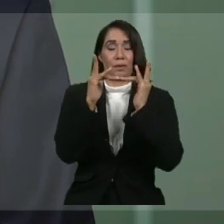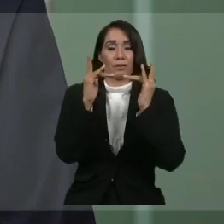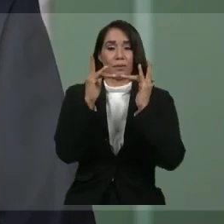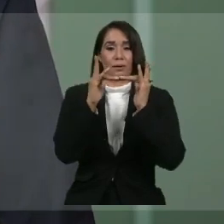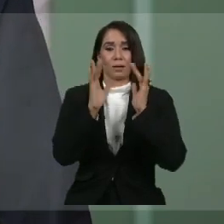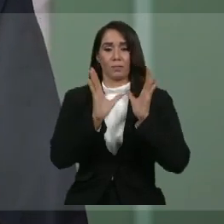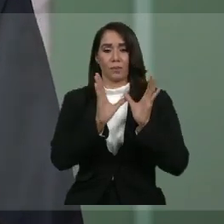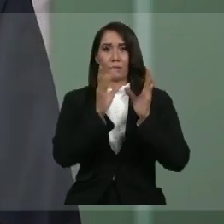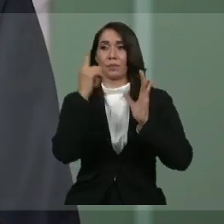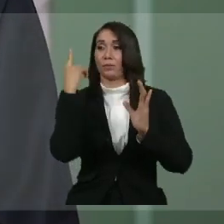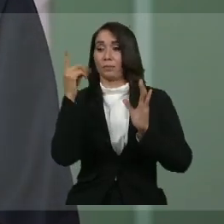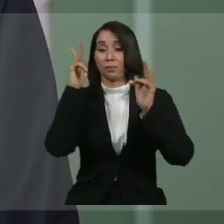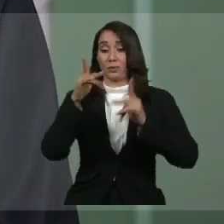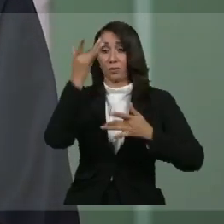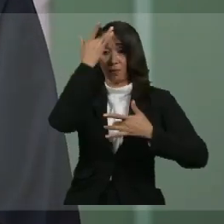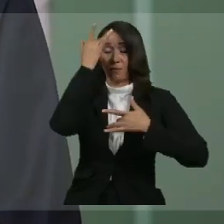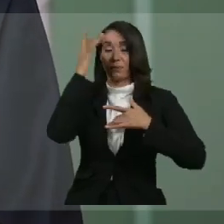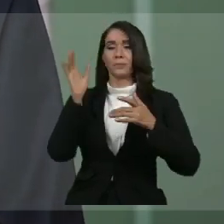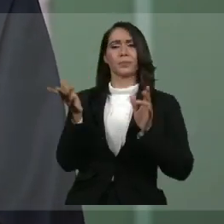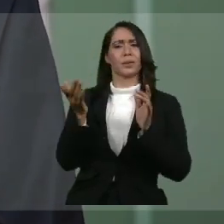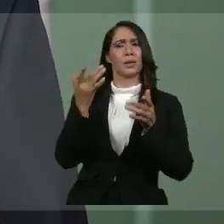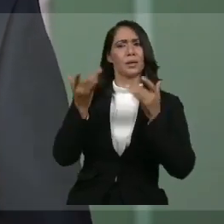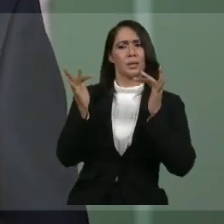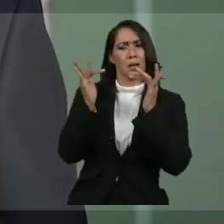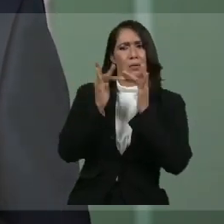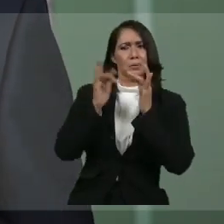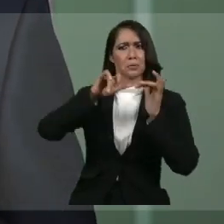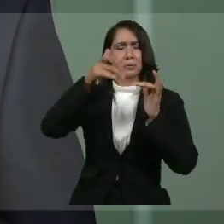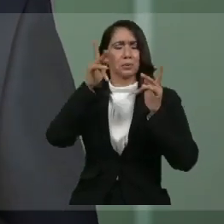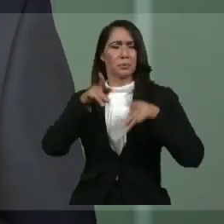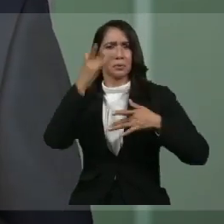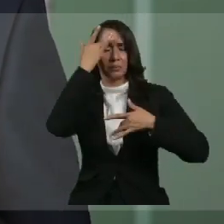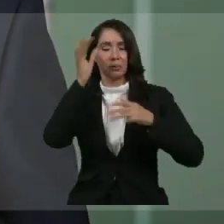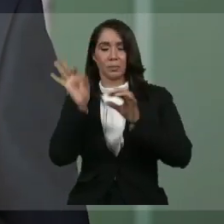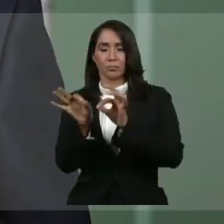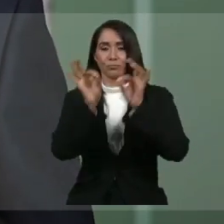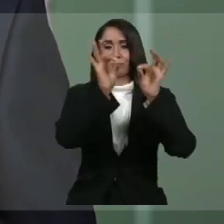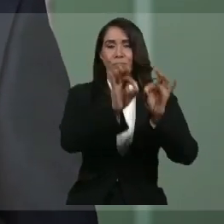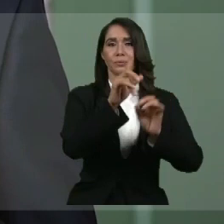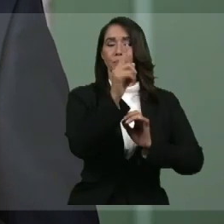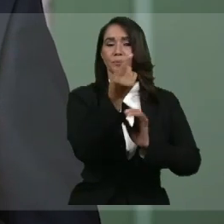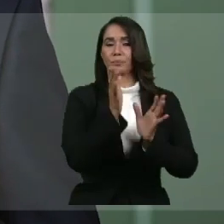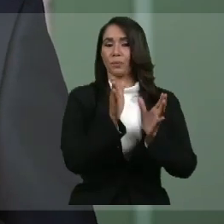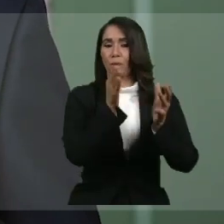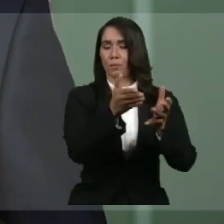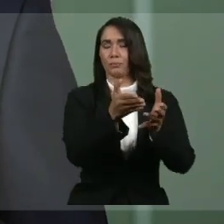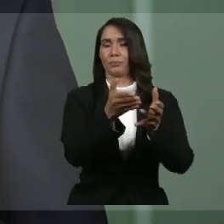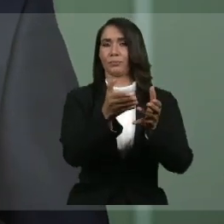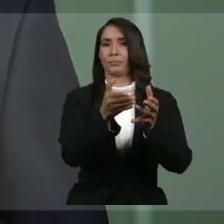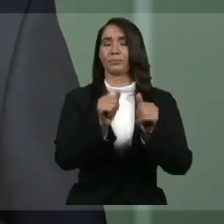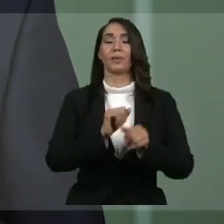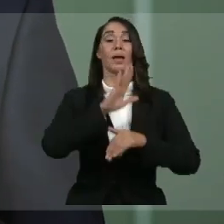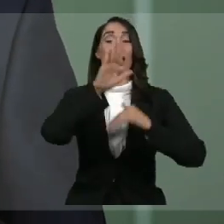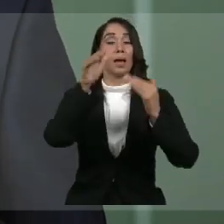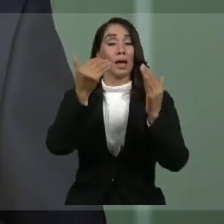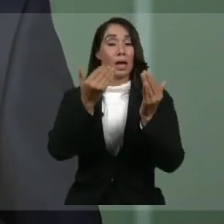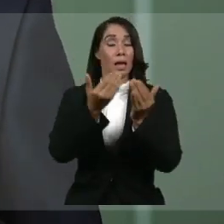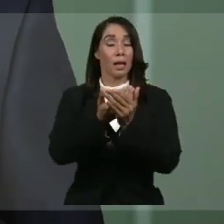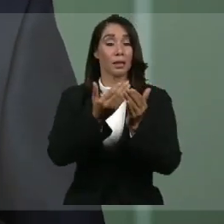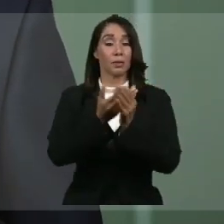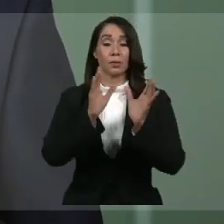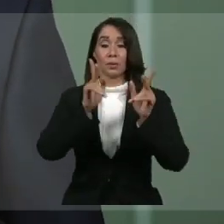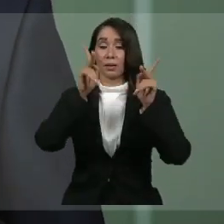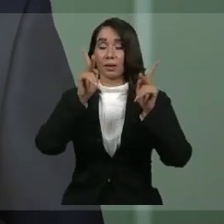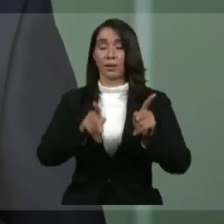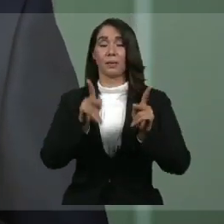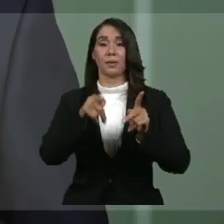aislamiento para personas sospechosas de estar contagiadas. Garantizamos a toda la población la cobertura médica